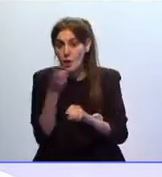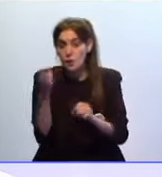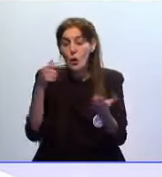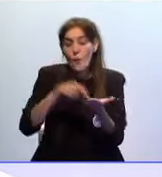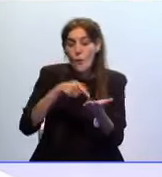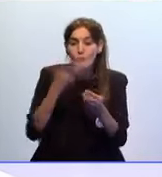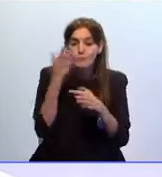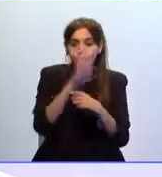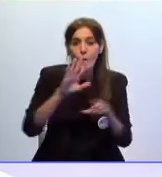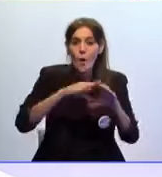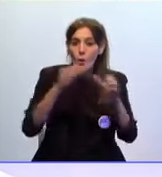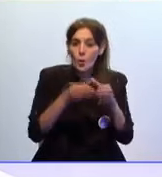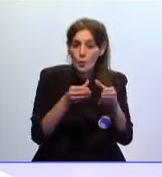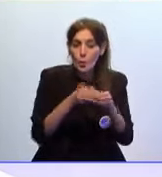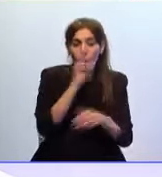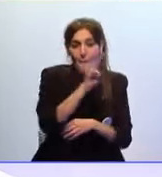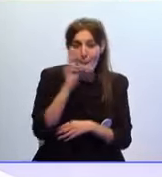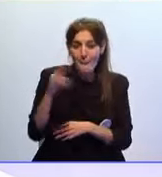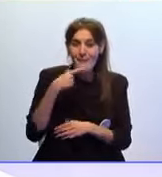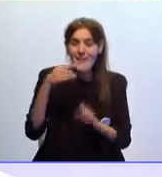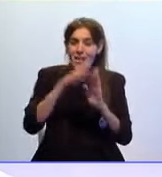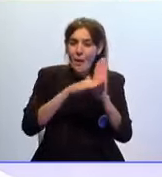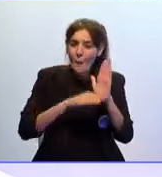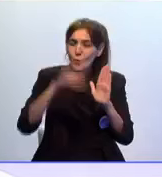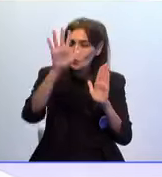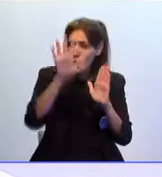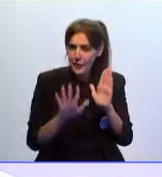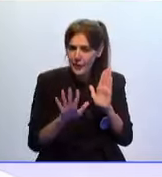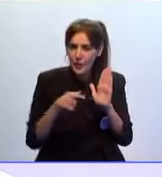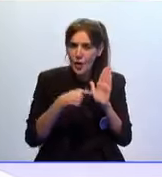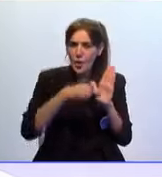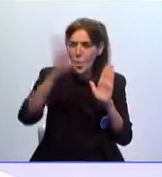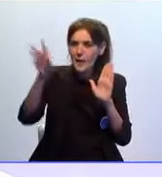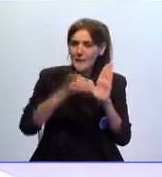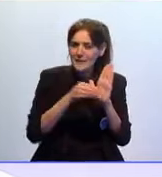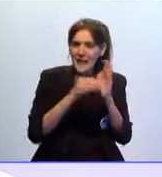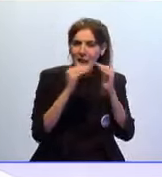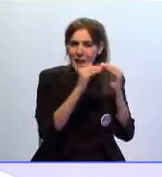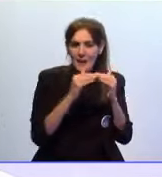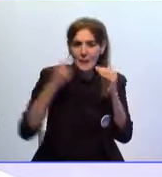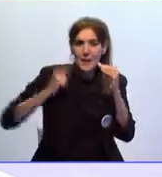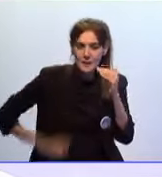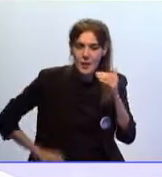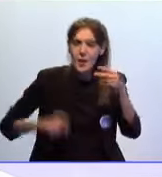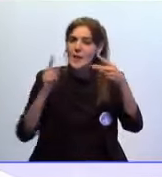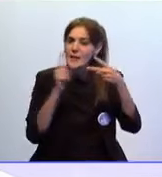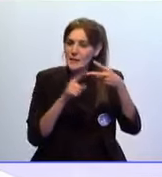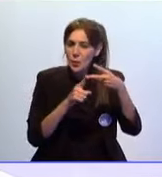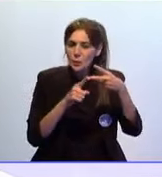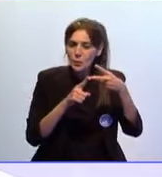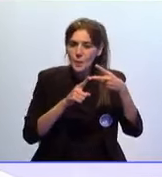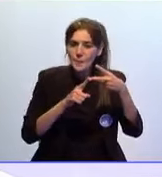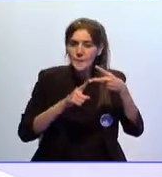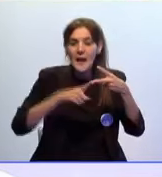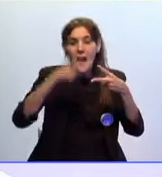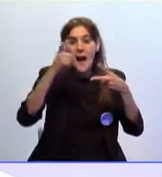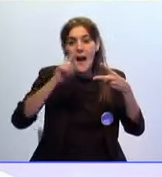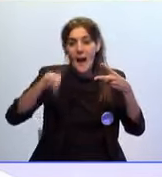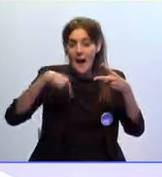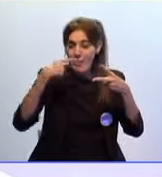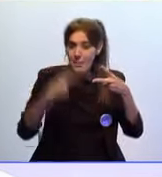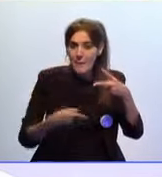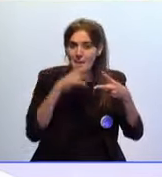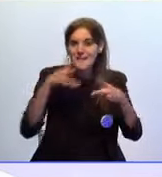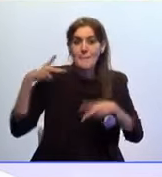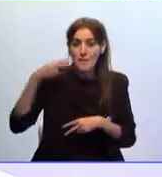presentada por el Grupo Popular consta de cinco puntos en los que se recoge la equiparación salarial y también a los efectos de las